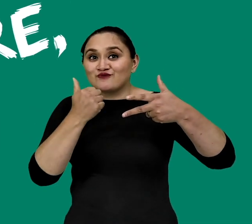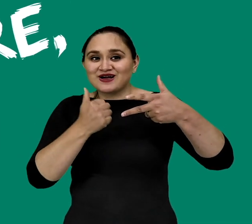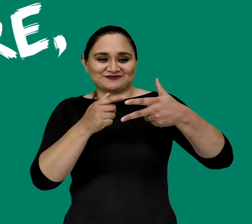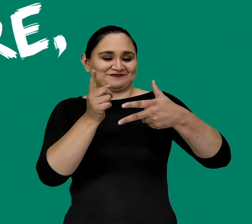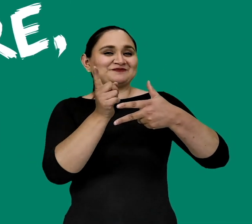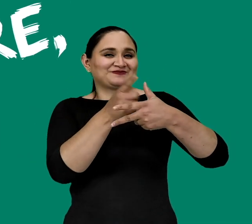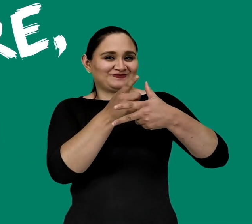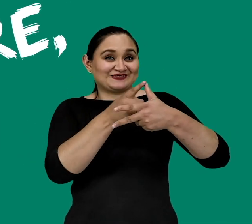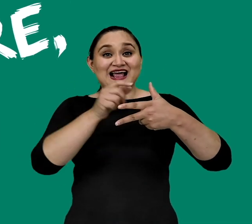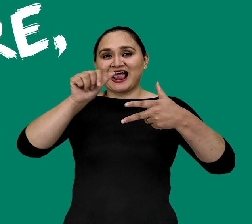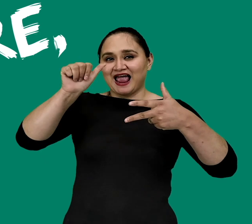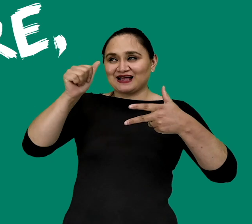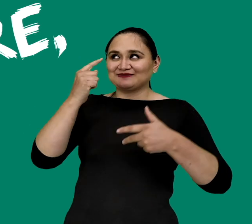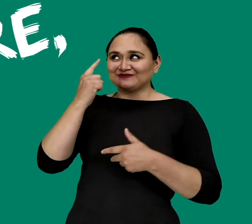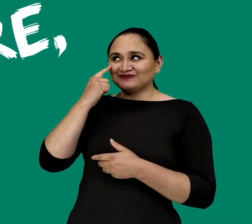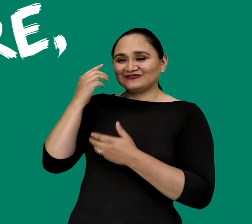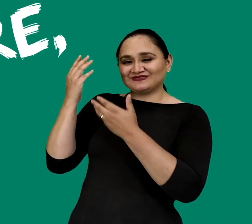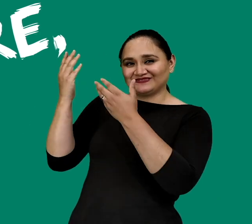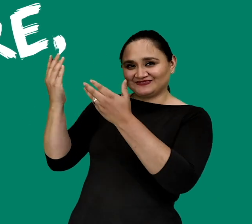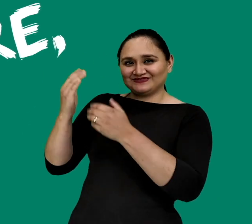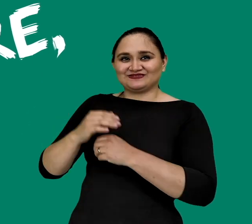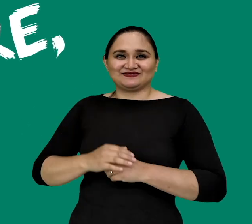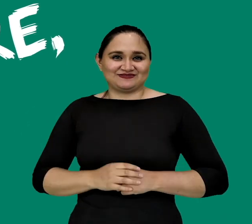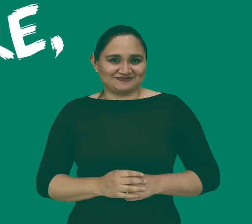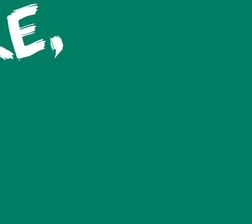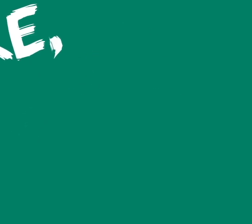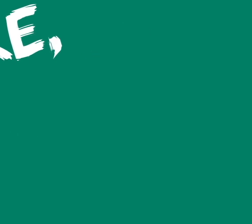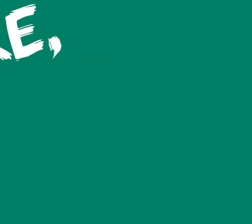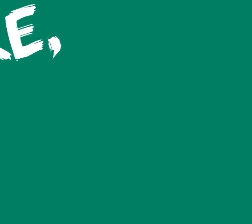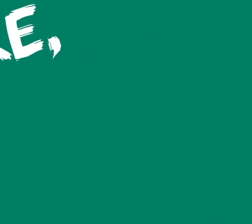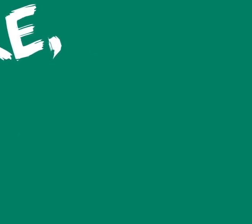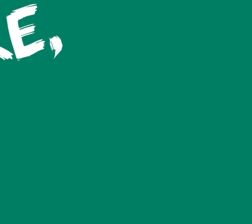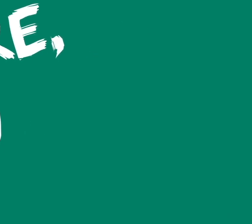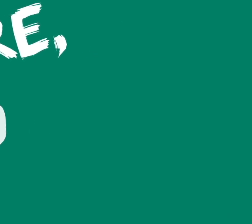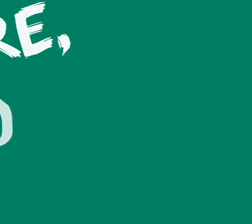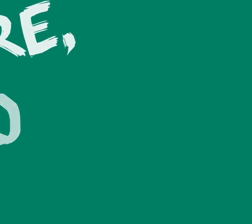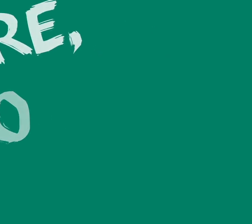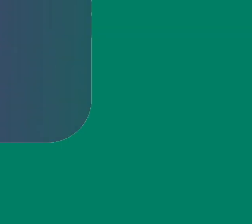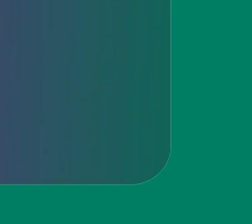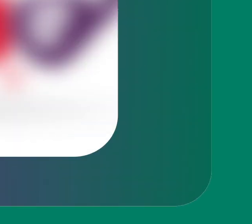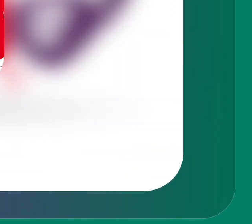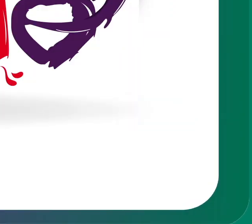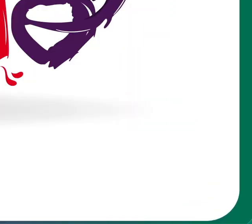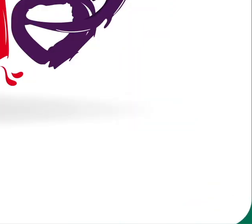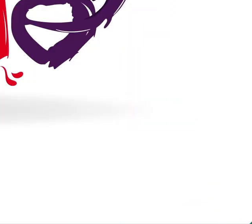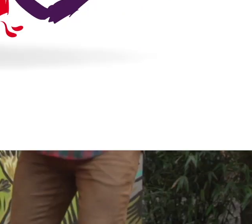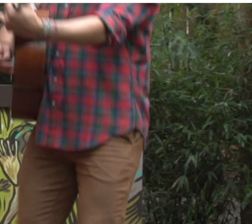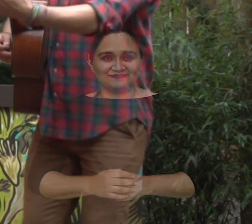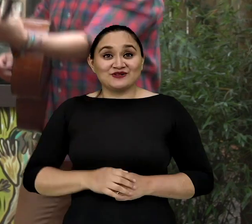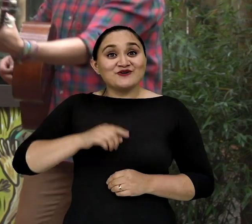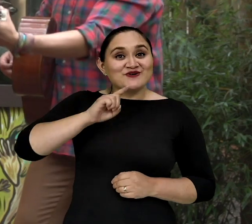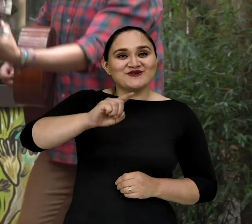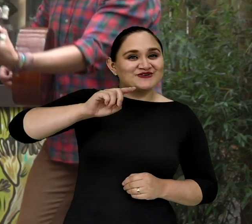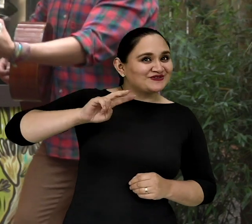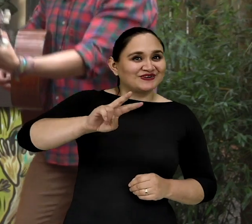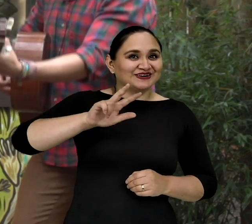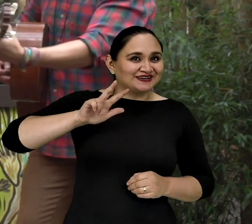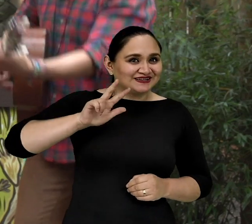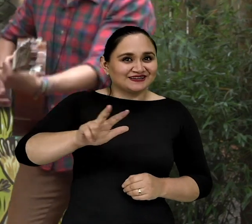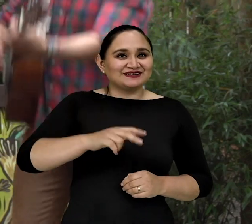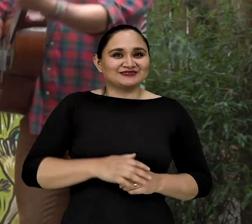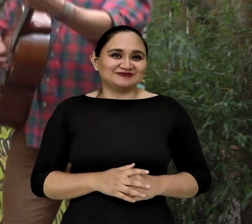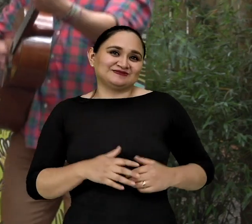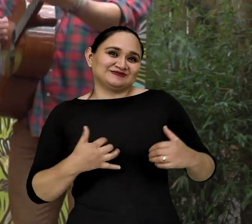es la opción A Ecosistema acuático Ecosistema terrestre Ecosistema mixto Un, dos,